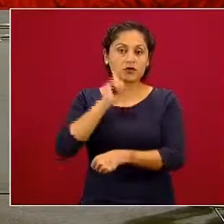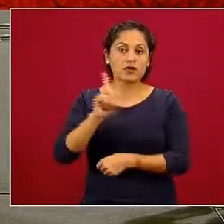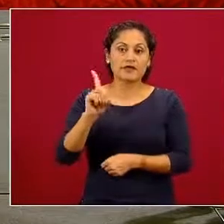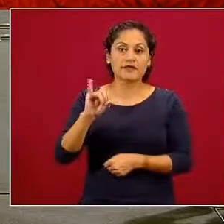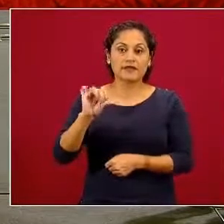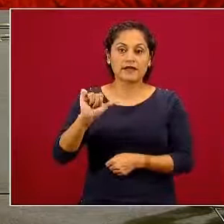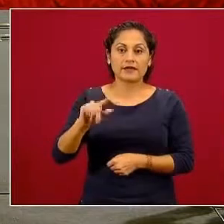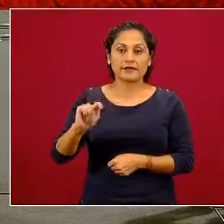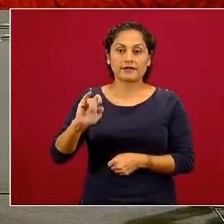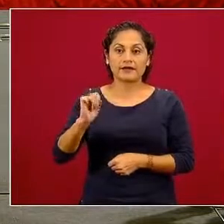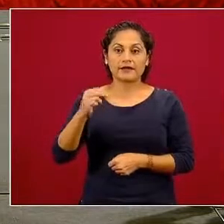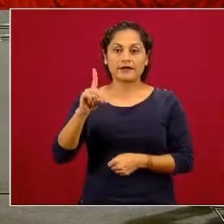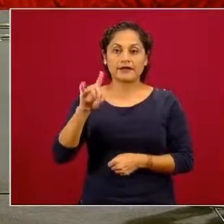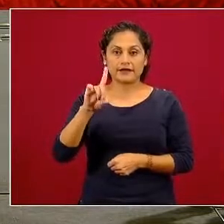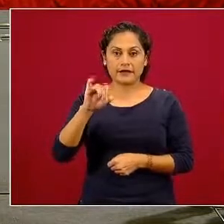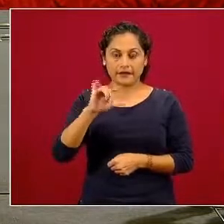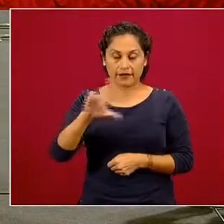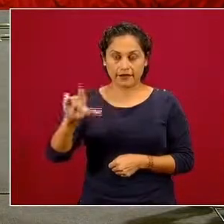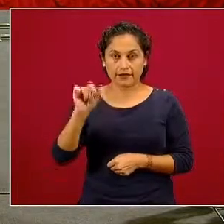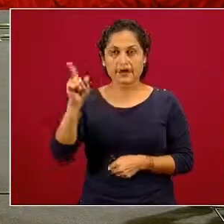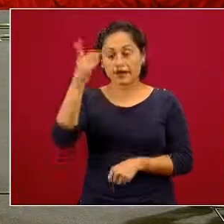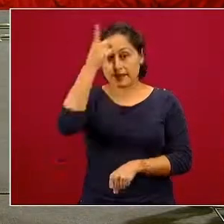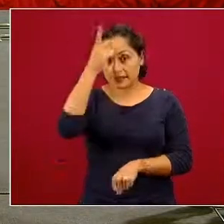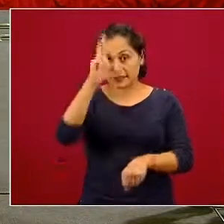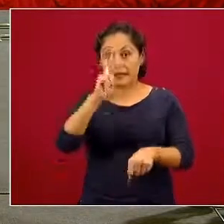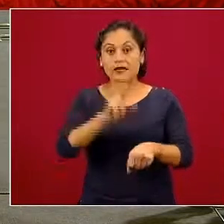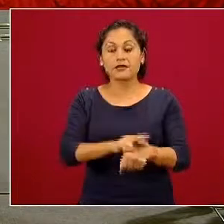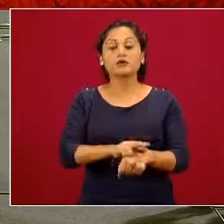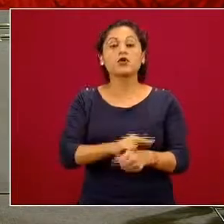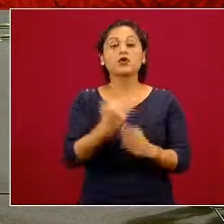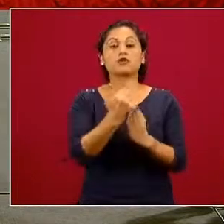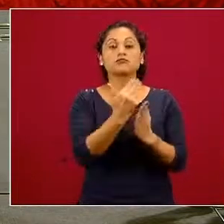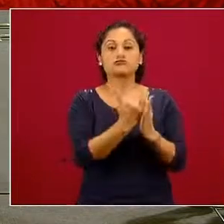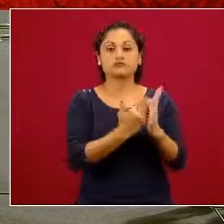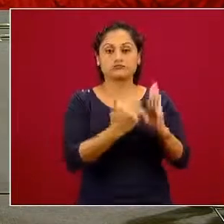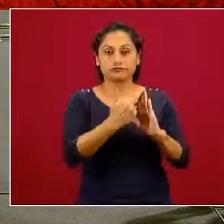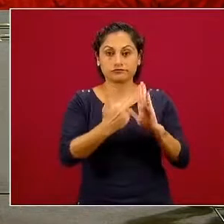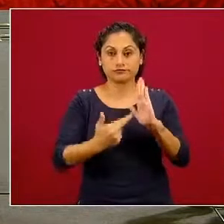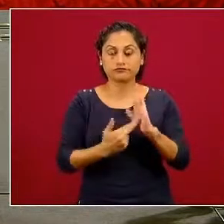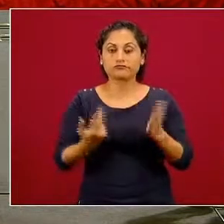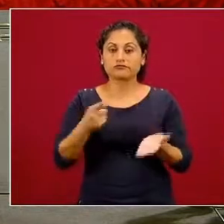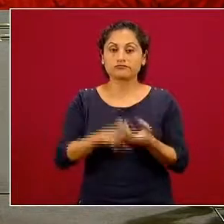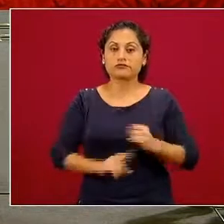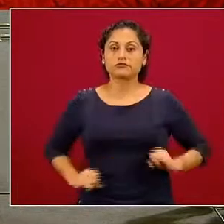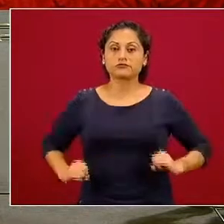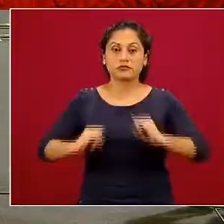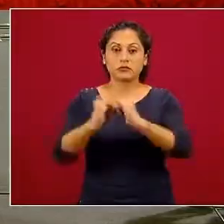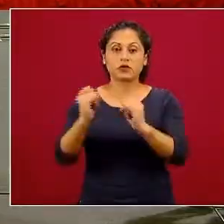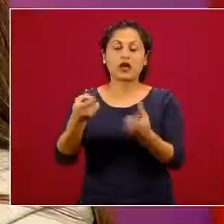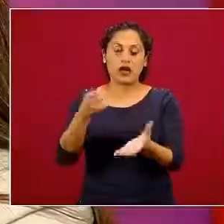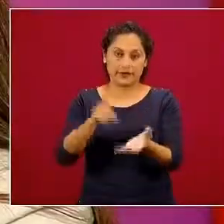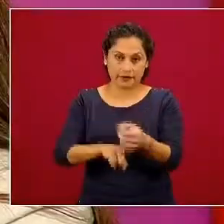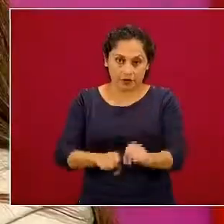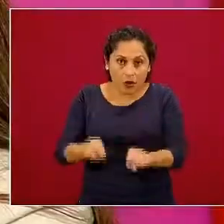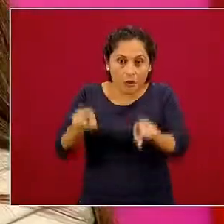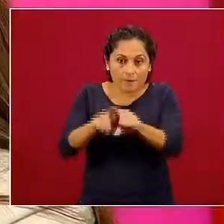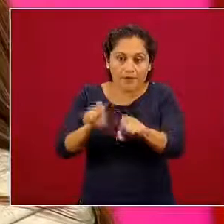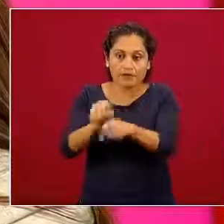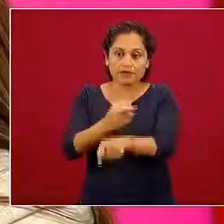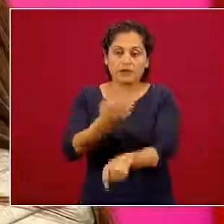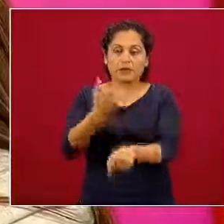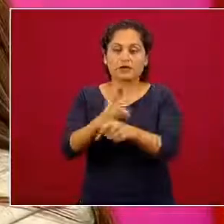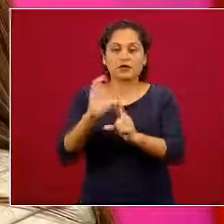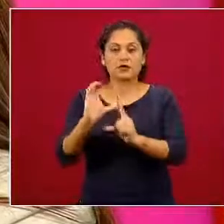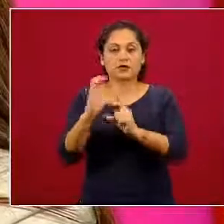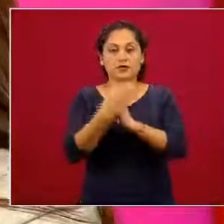Orozco, quien es directora de Normatividad y Coordinación Institucional, precisamente en el Secretariado Técnico del Consejo Nacional